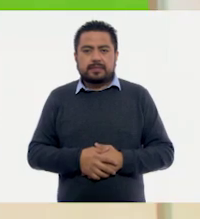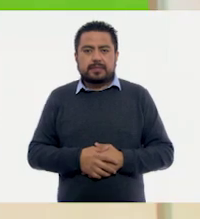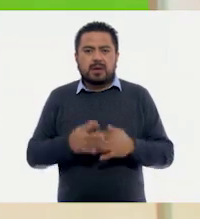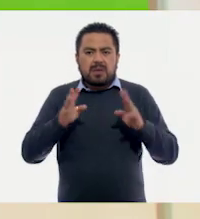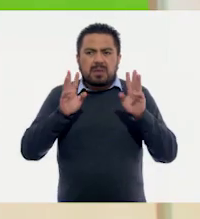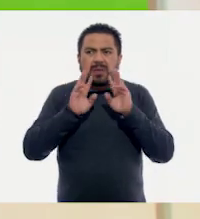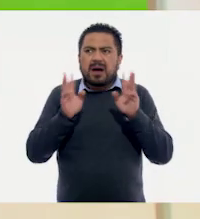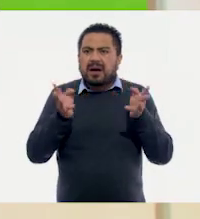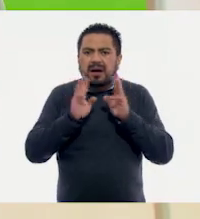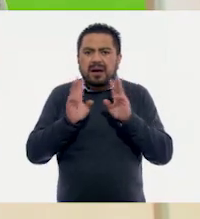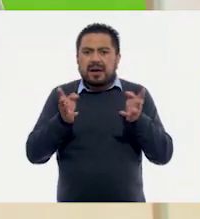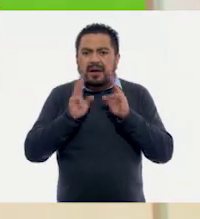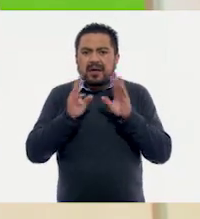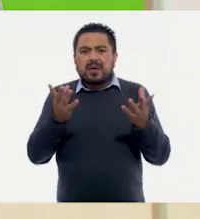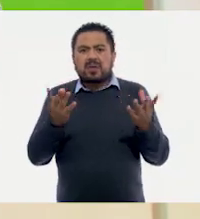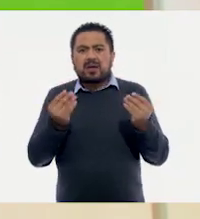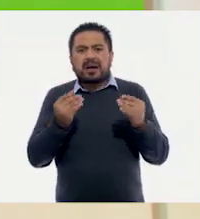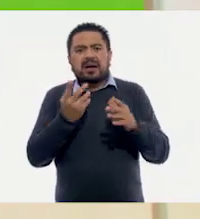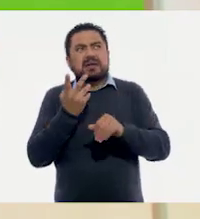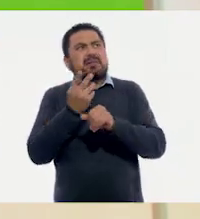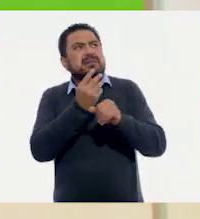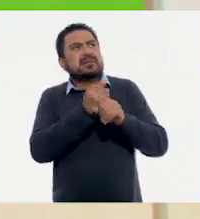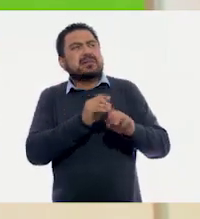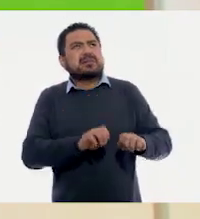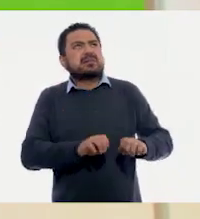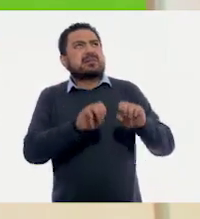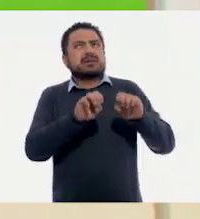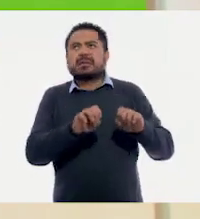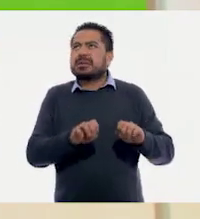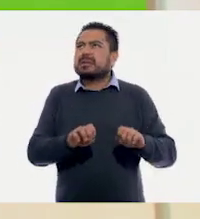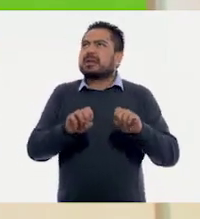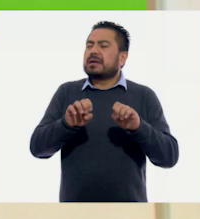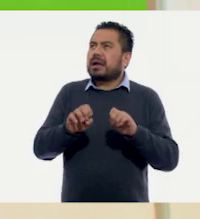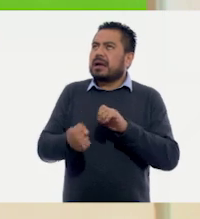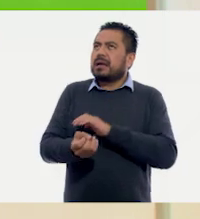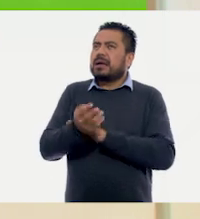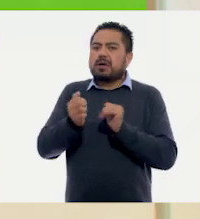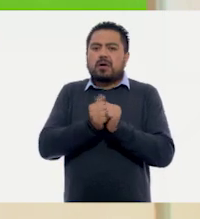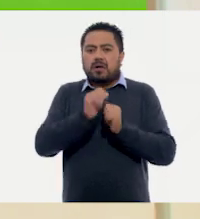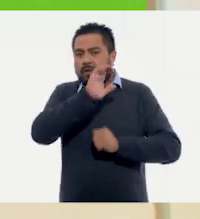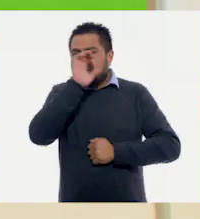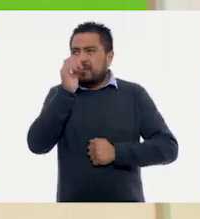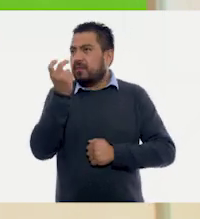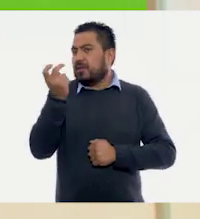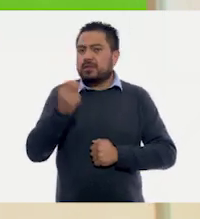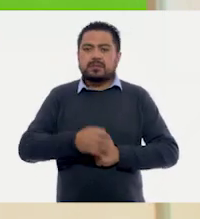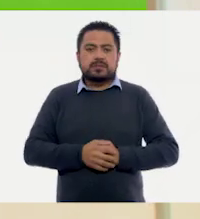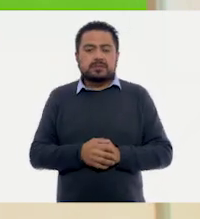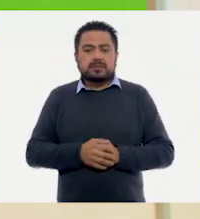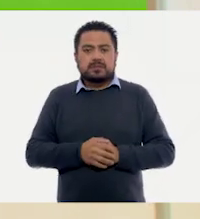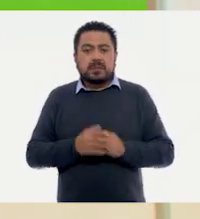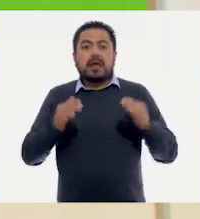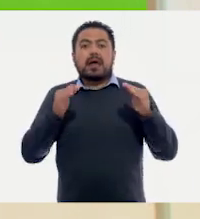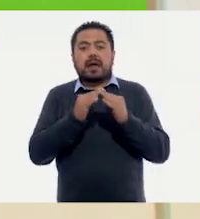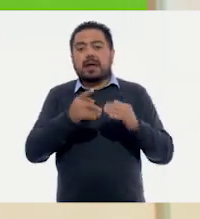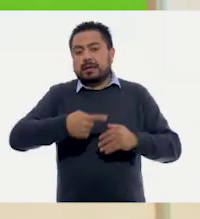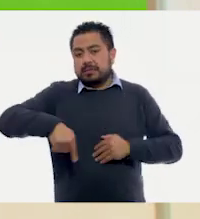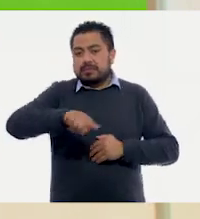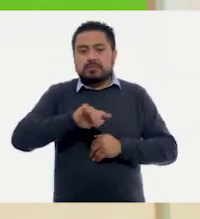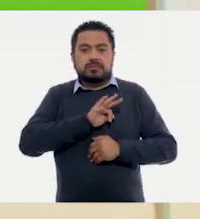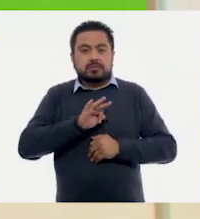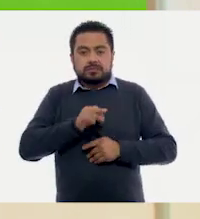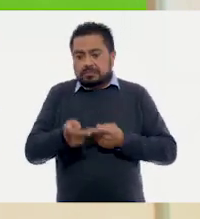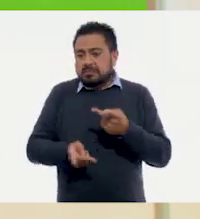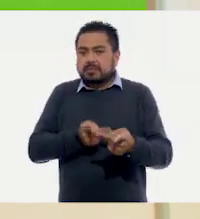¡Guau! ¡Cuántos detalles hay en los edificios que aparecen en esas fotografías! En casa pueden